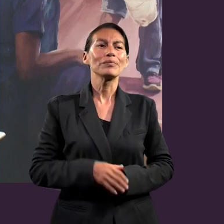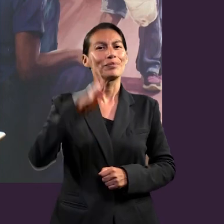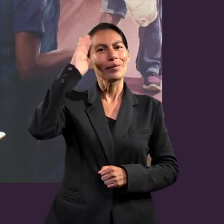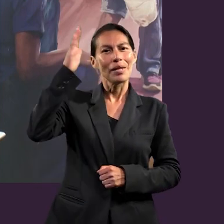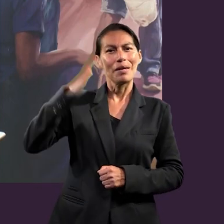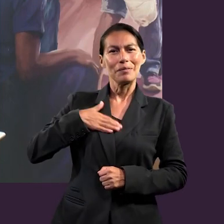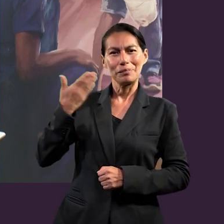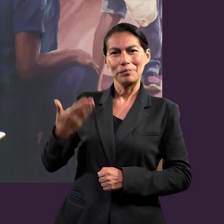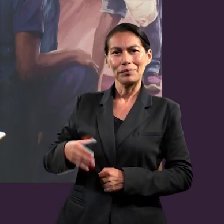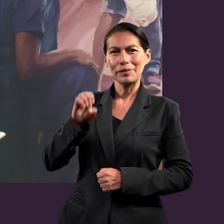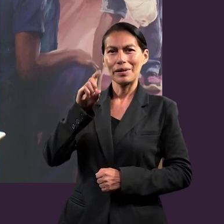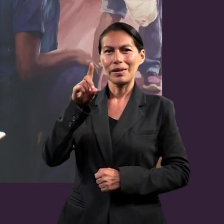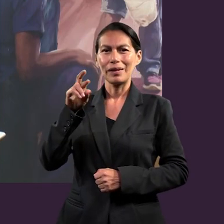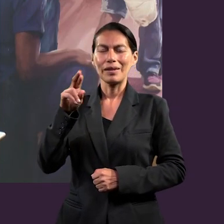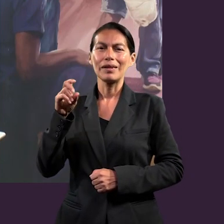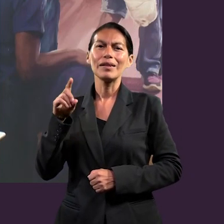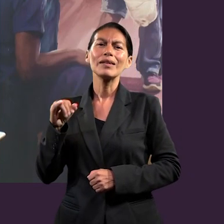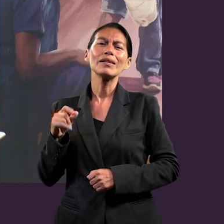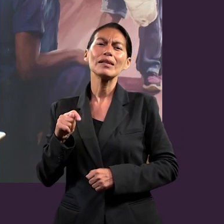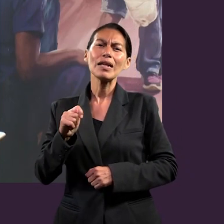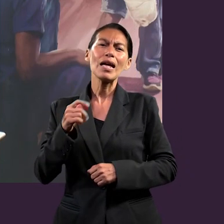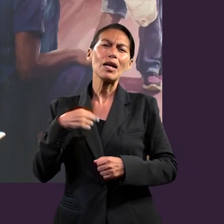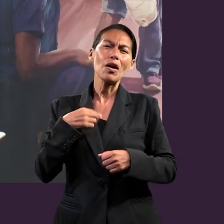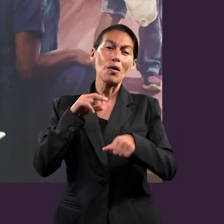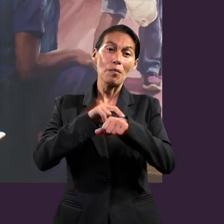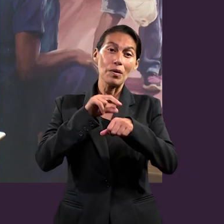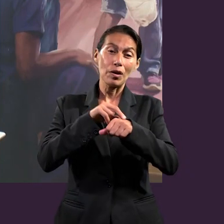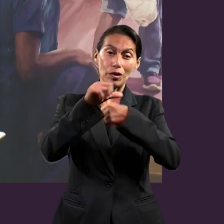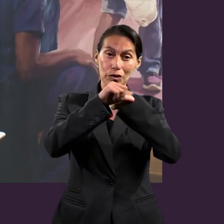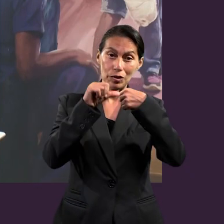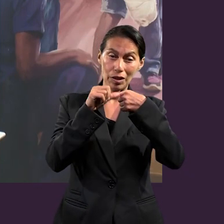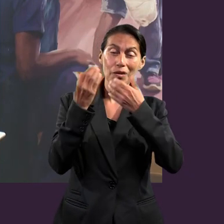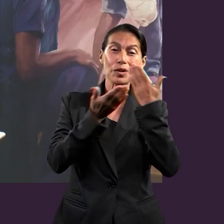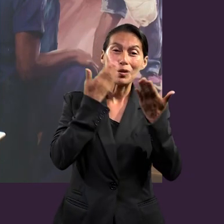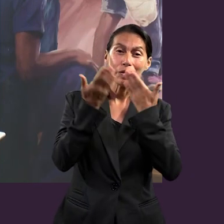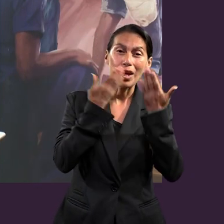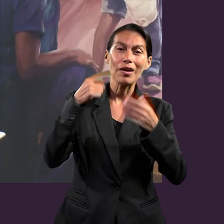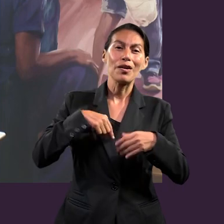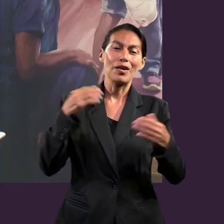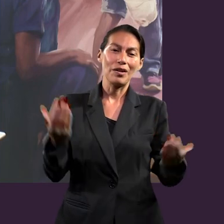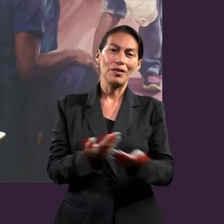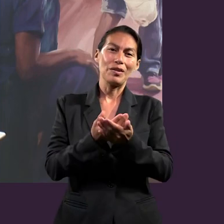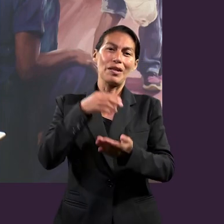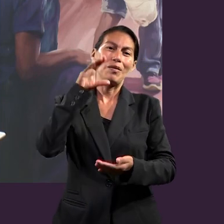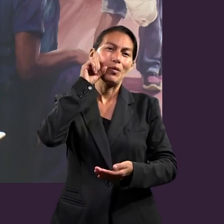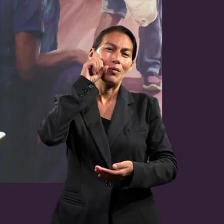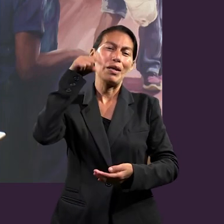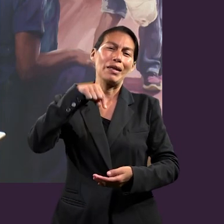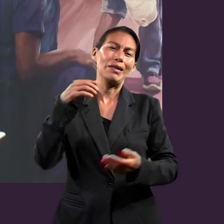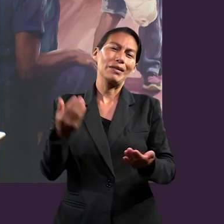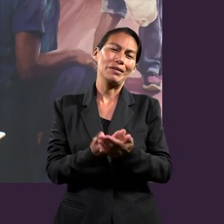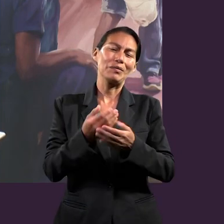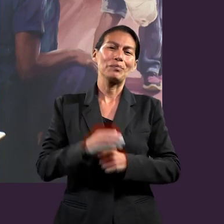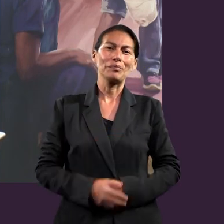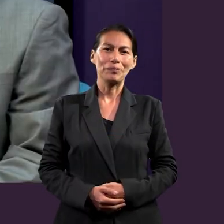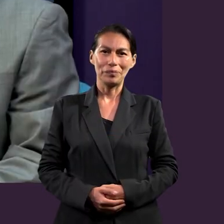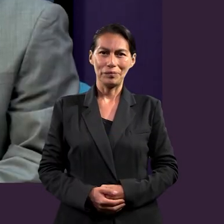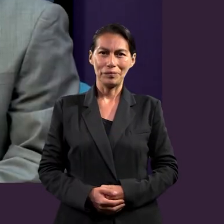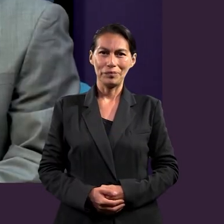mi nombre es Edilla Milet Ornelas Cuevas, estudio la carrera de Médico Cirujana y soy originaria de Montemorelos, Nuevo León, México.